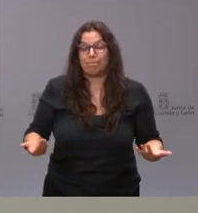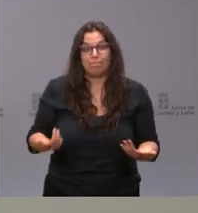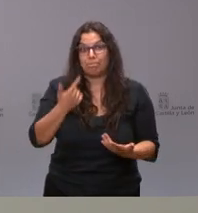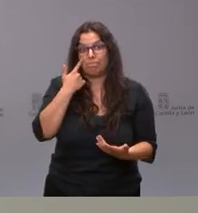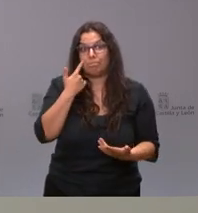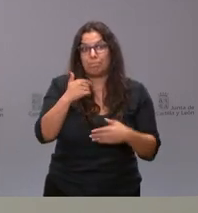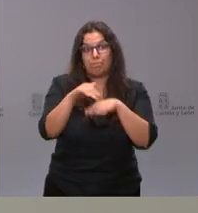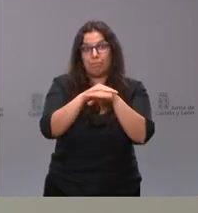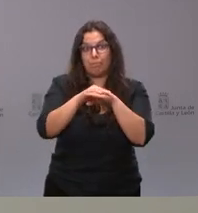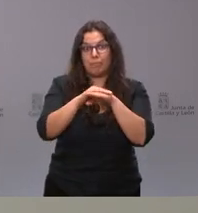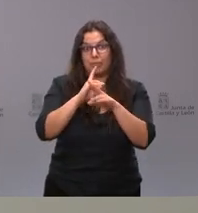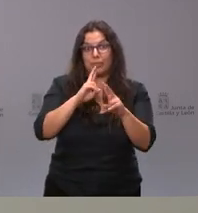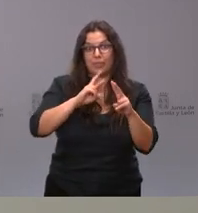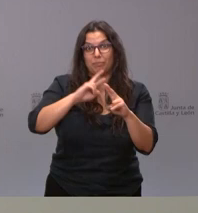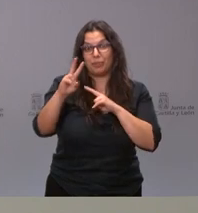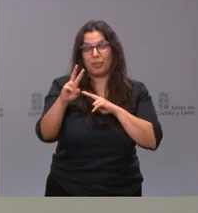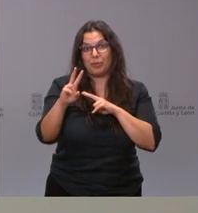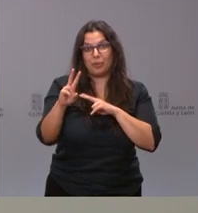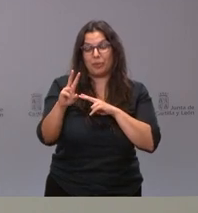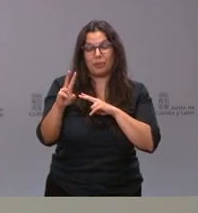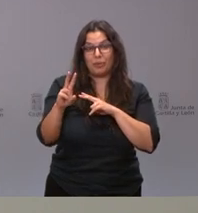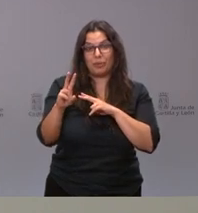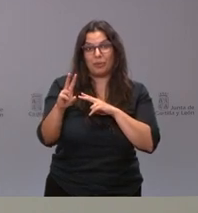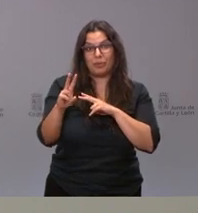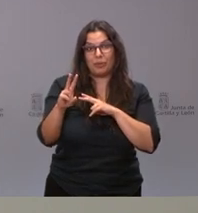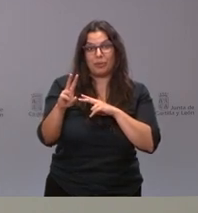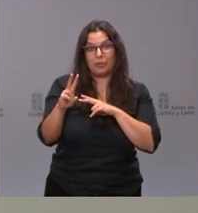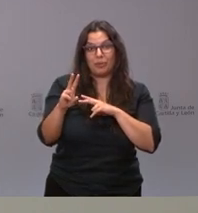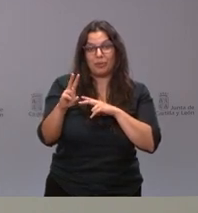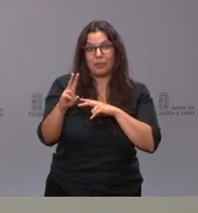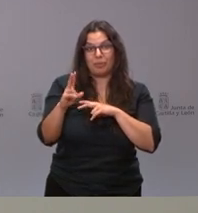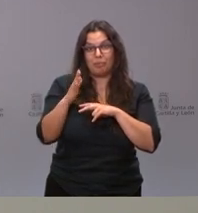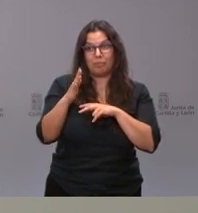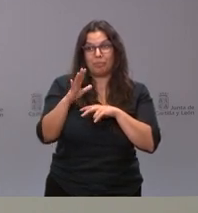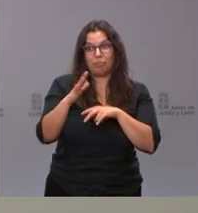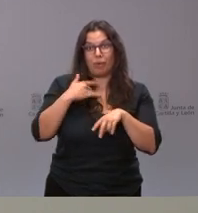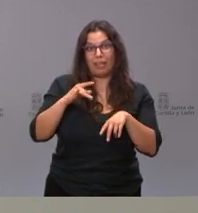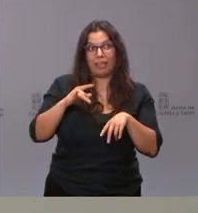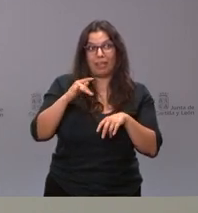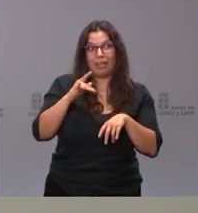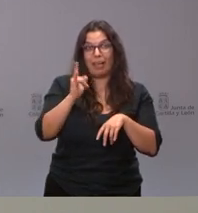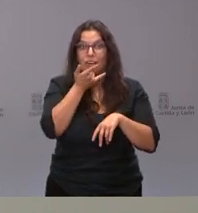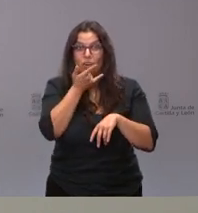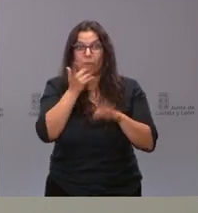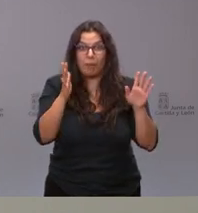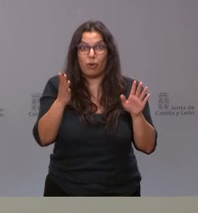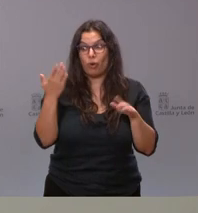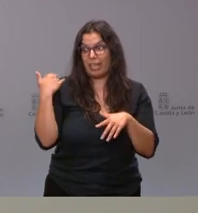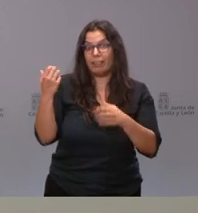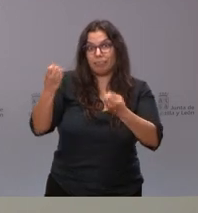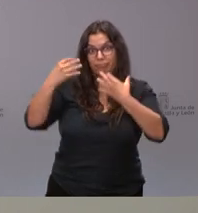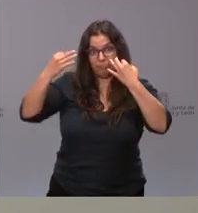Siento haberles en ese punto, haberles dado una información que puede haber resultado equívoca, pero es la que teníamos